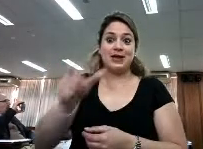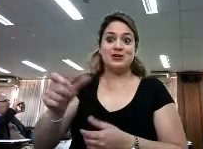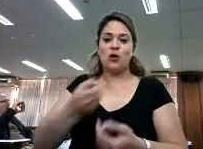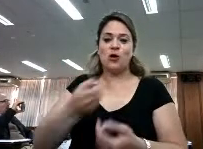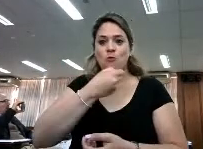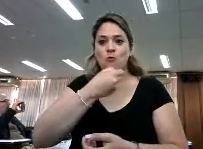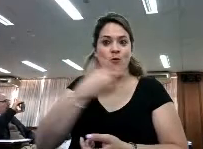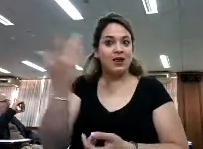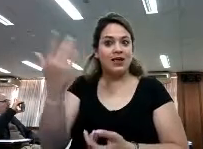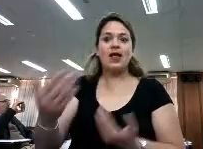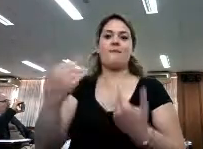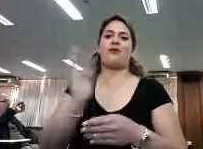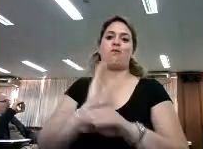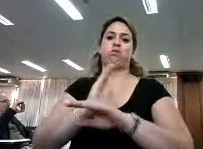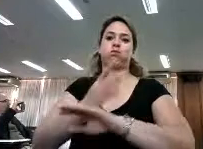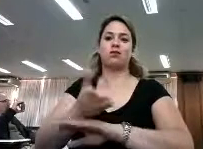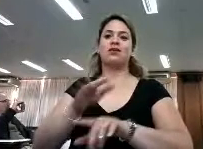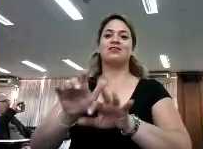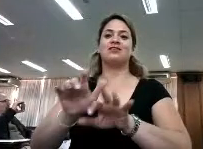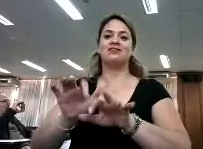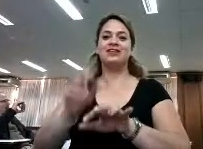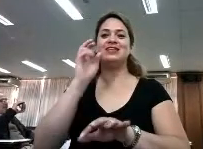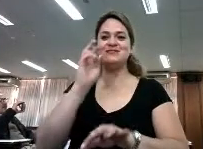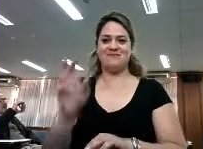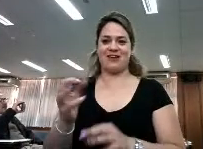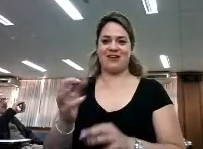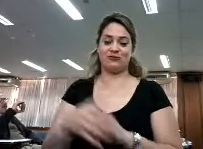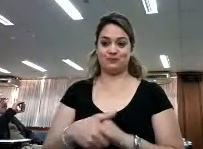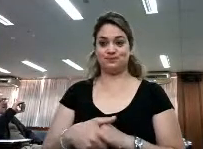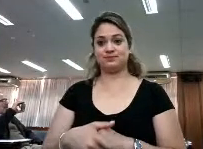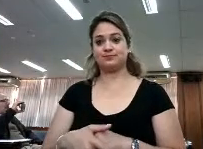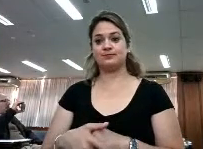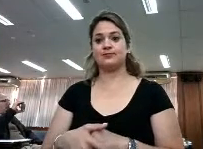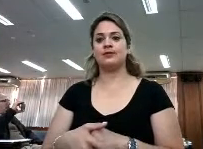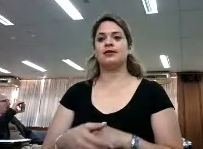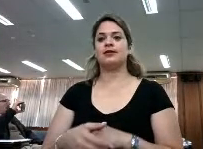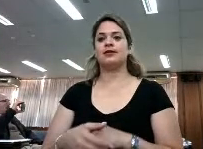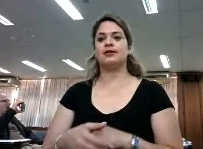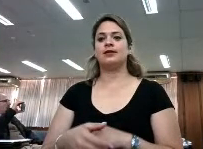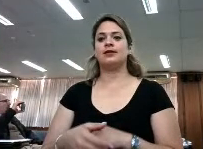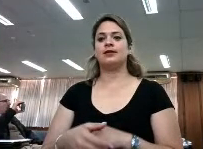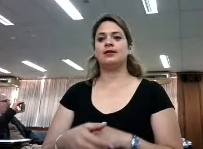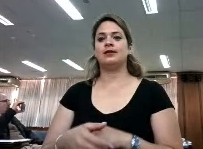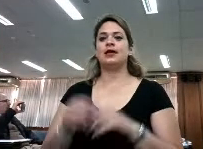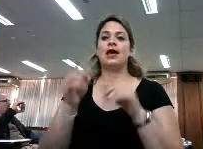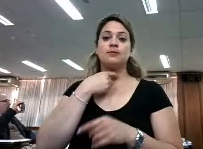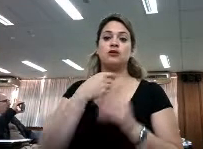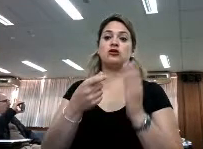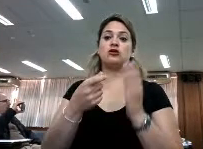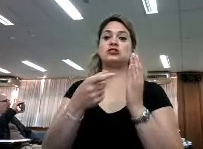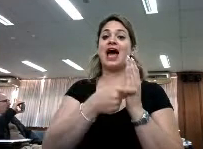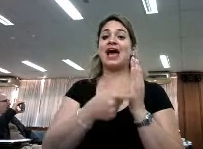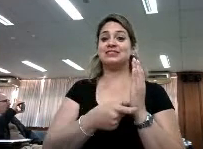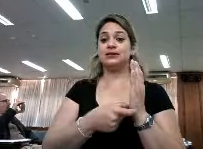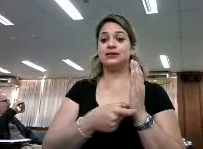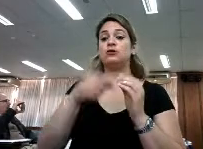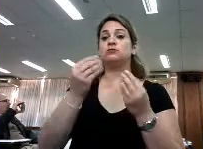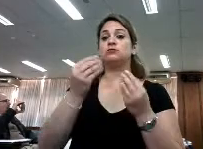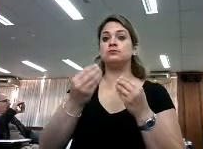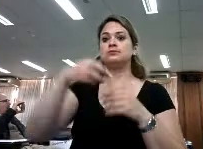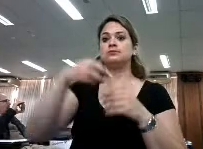electrónico. Y ahora queremos esos archivos en PDF